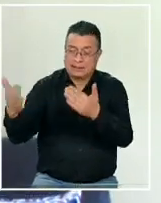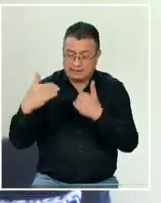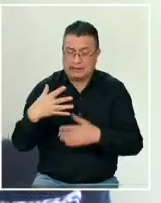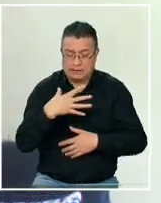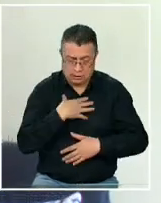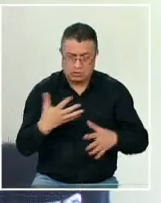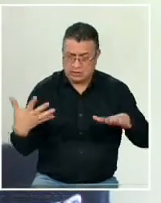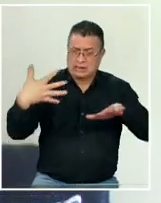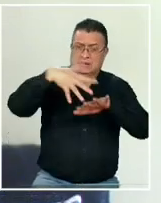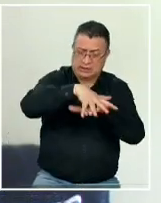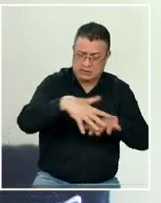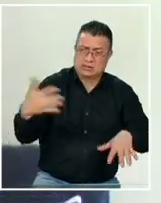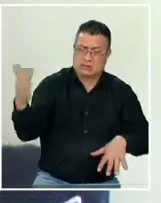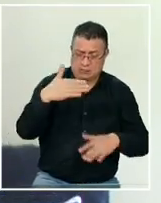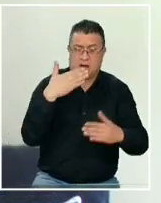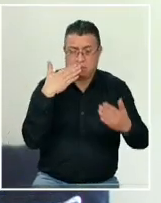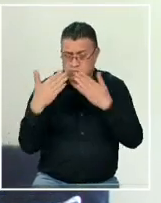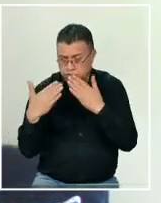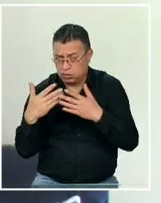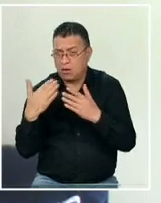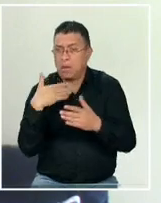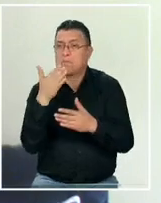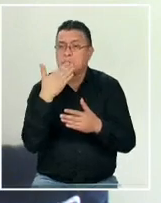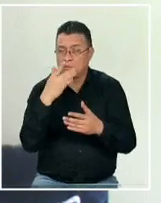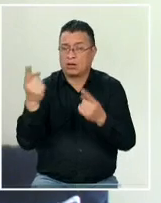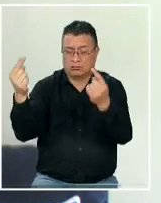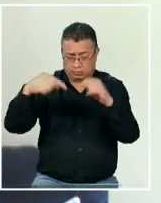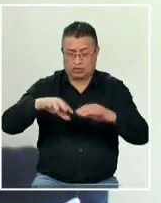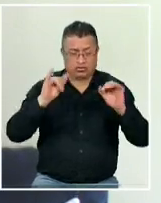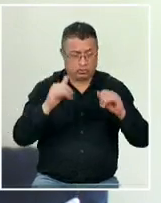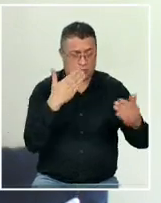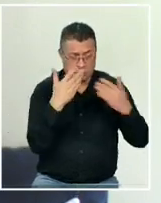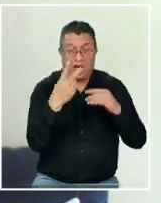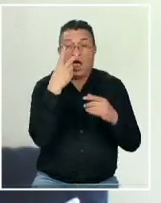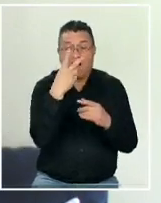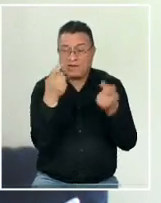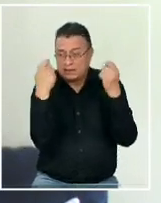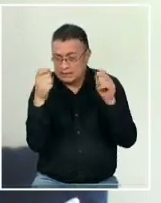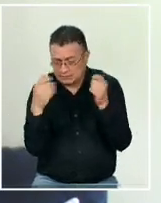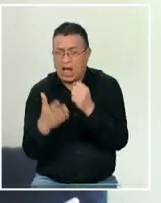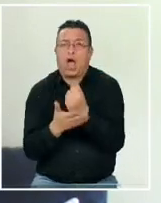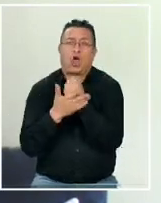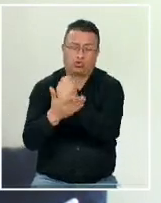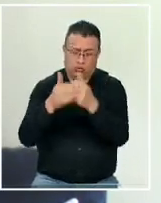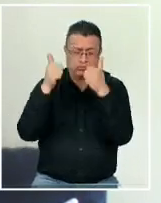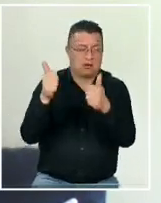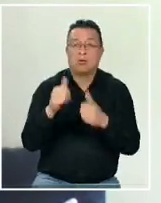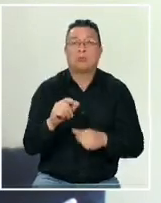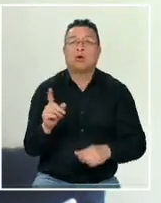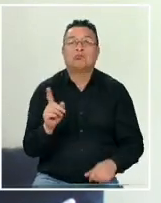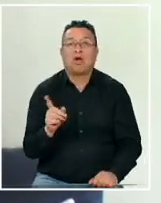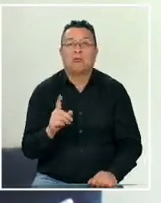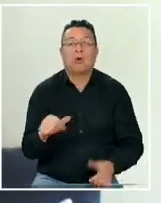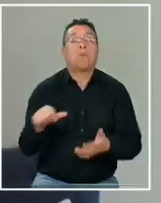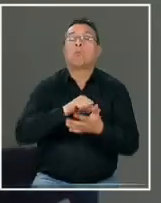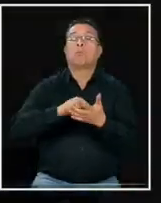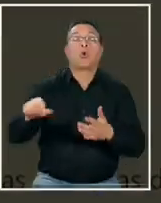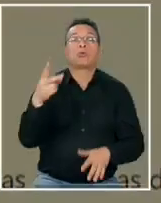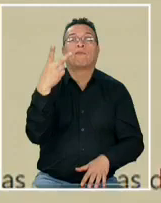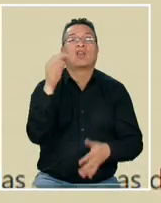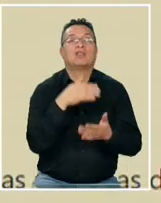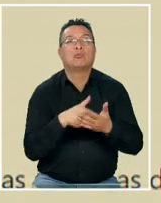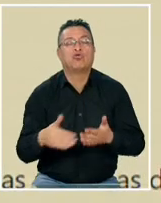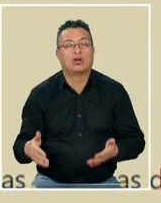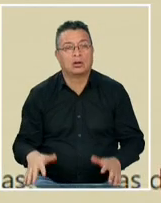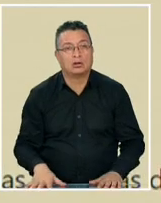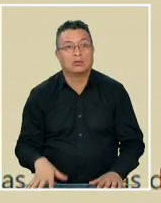su hijo o ya conversamos traiga a los especialistas vamos a ver la posibilidad de ayudarlo y contenerlo una multa de 20 millones de pesos